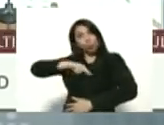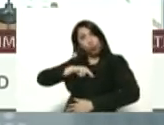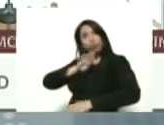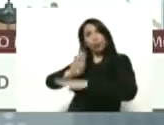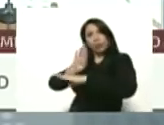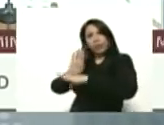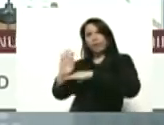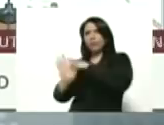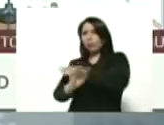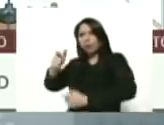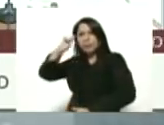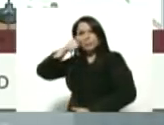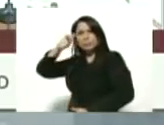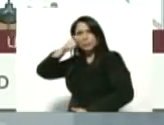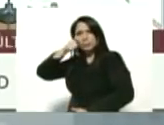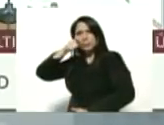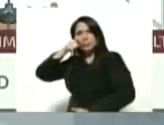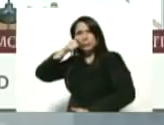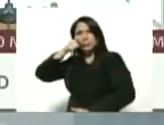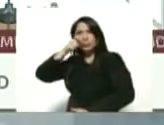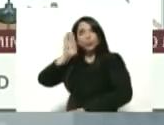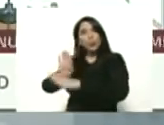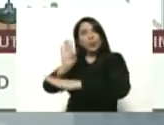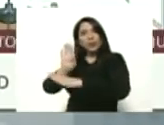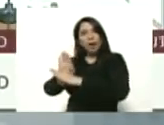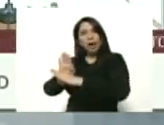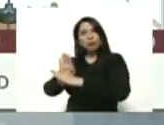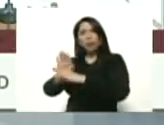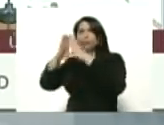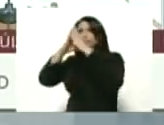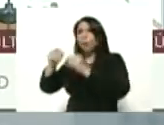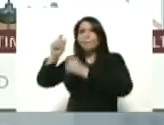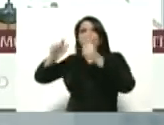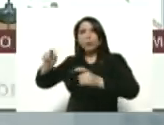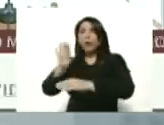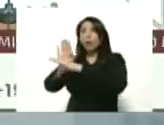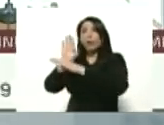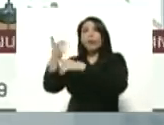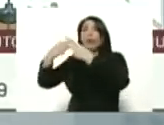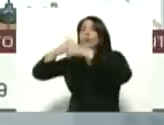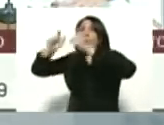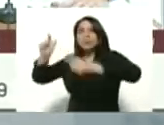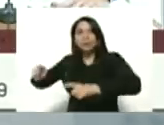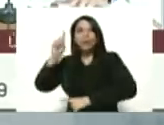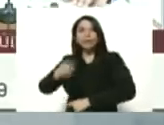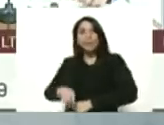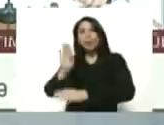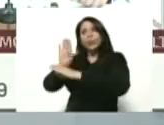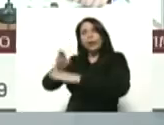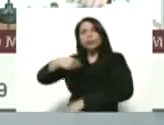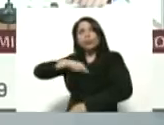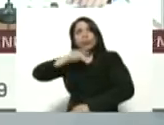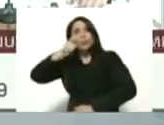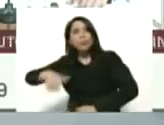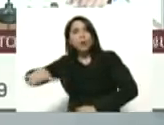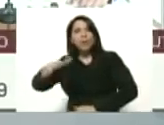frontera cuidando a los que cuidan y cuidando a todo nuestro pueblo